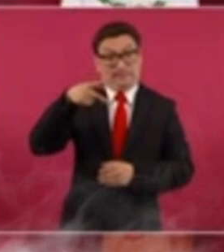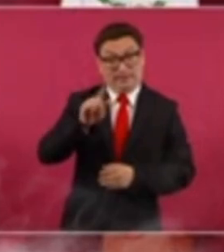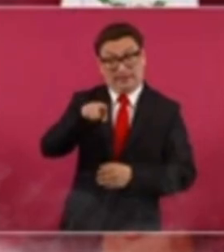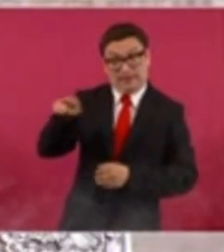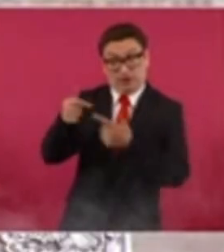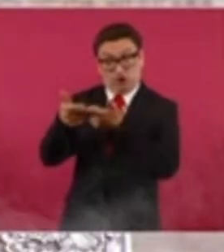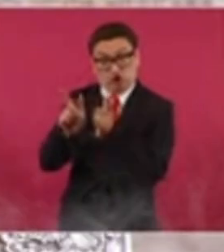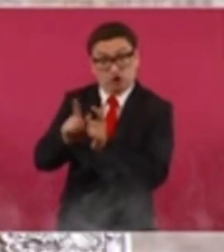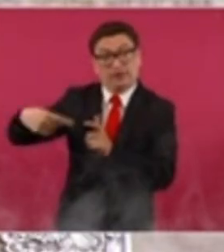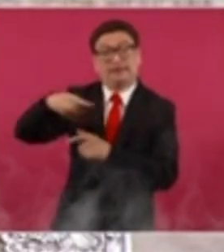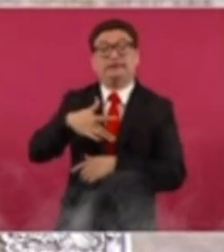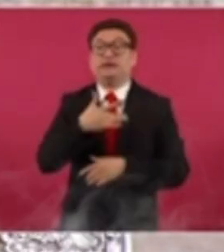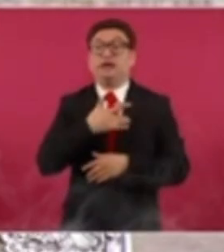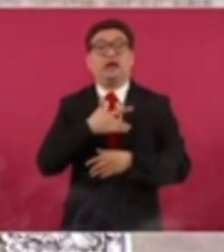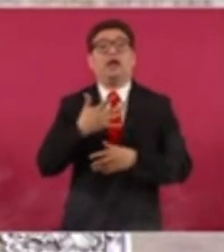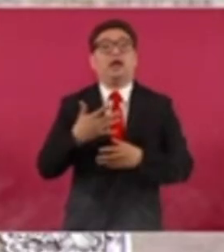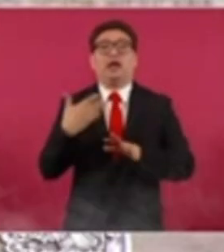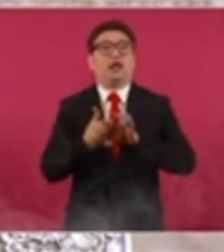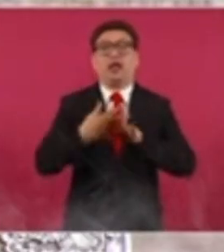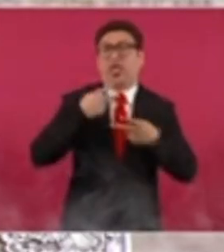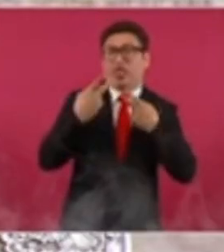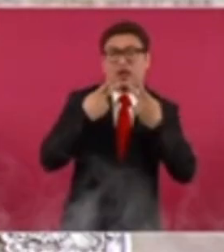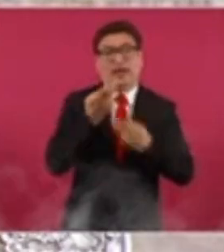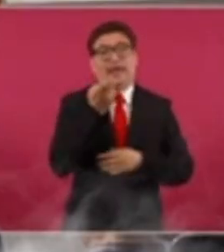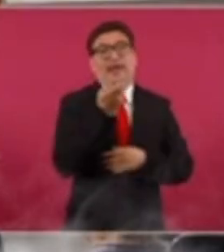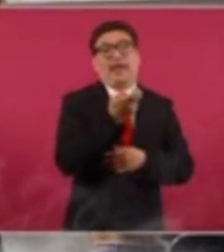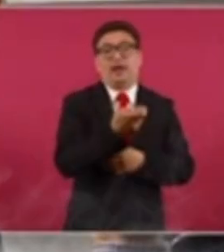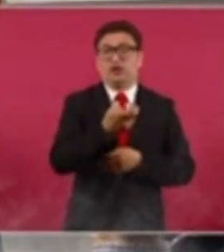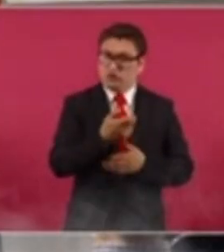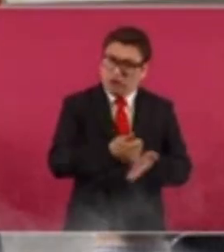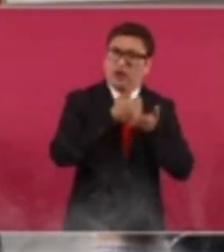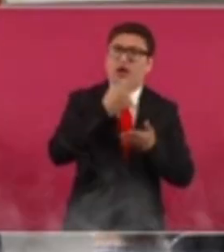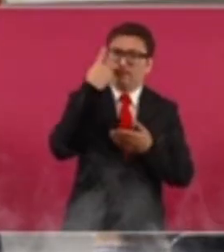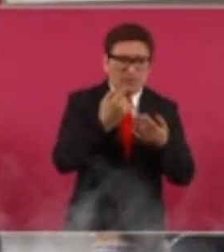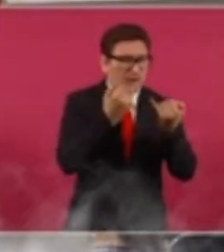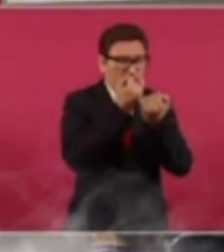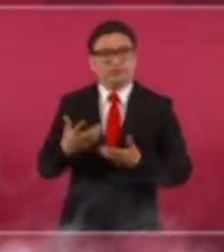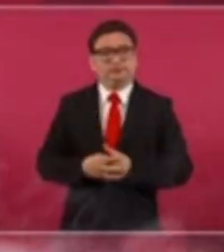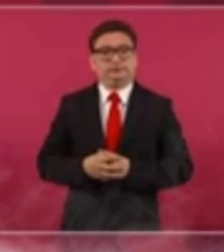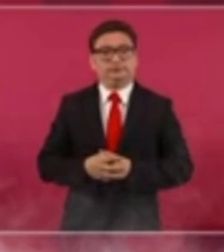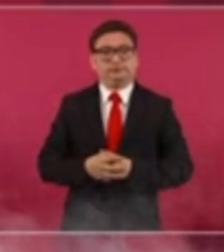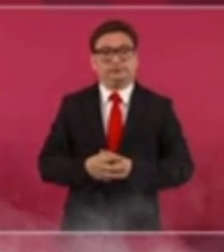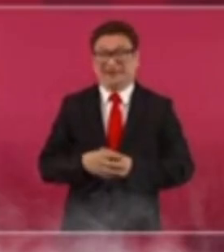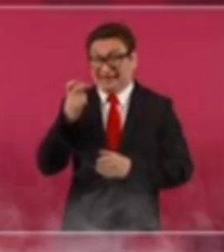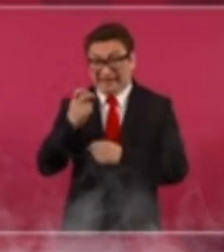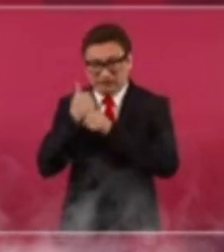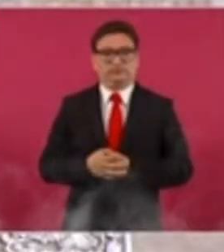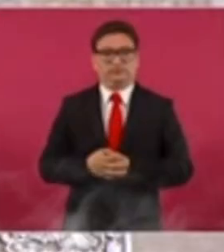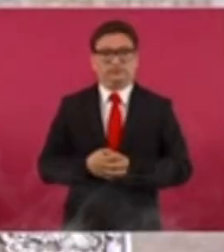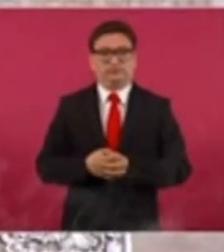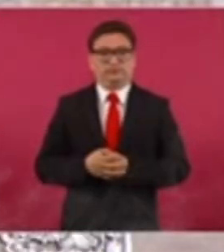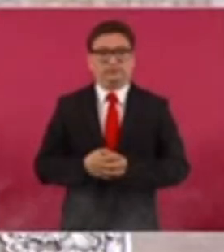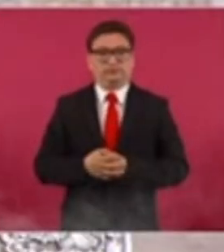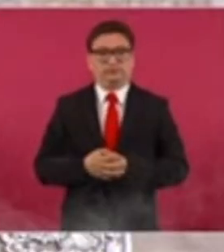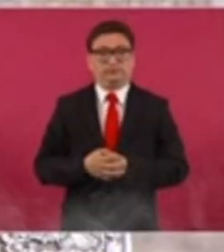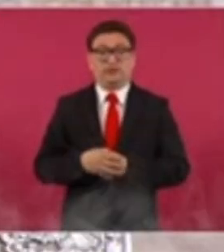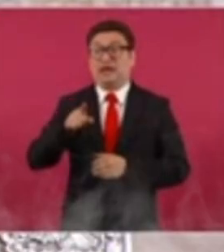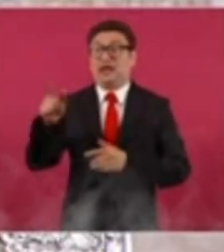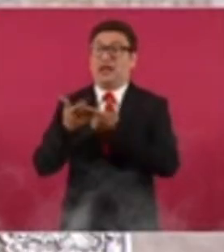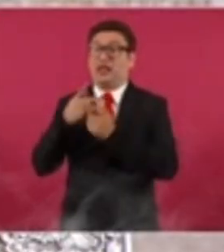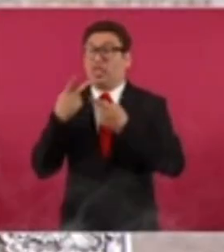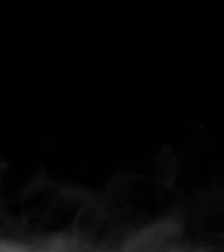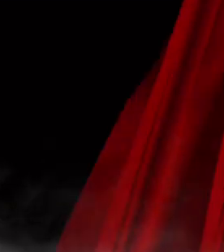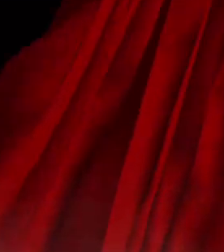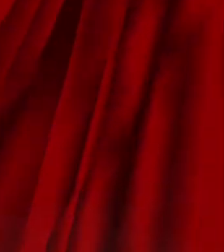diciendo que esto nos da independencia y seguridad, en vez de eso, atacar.